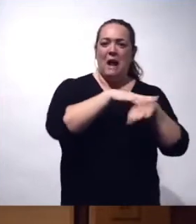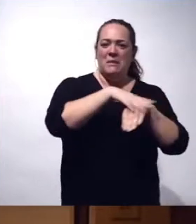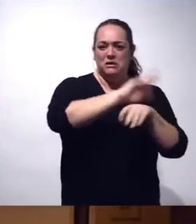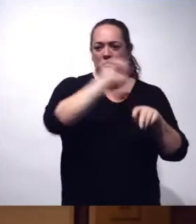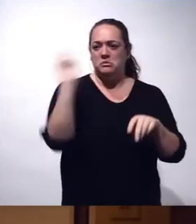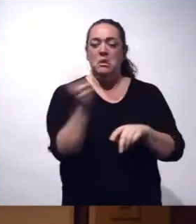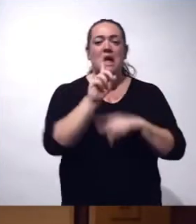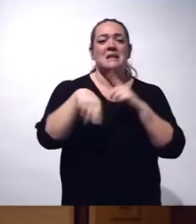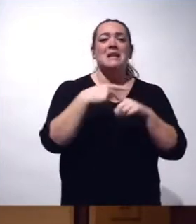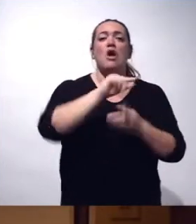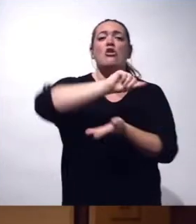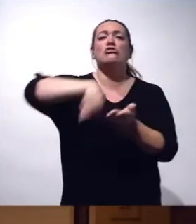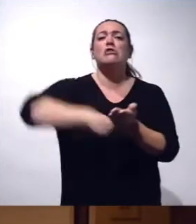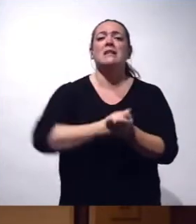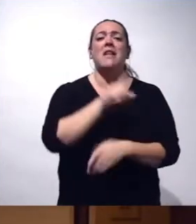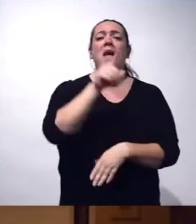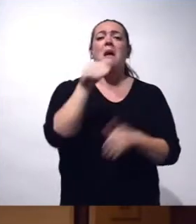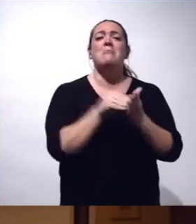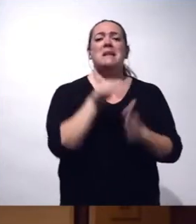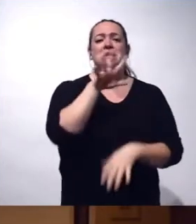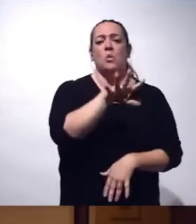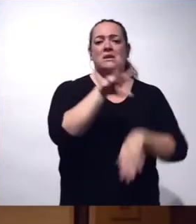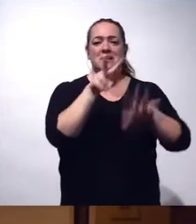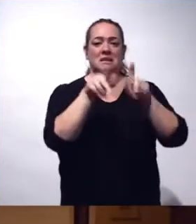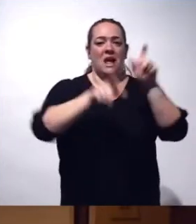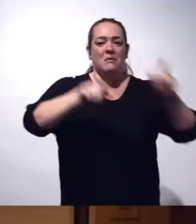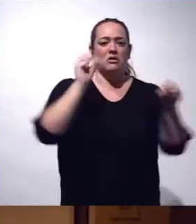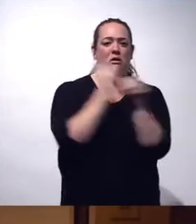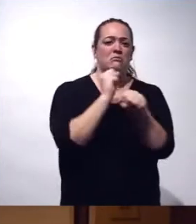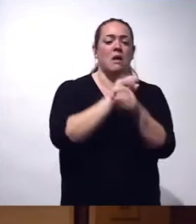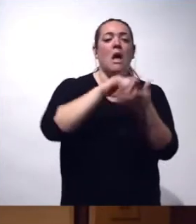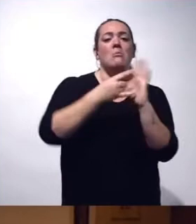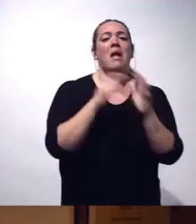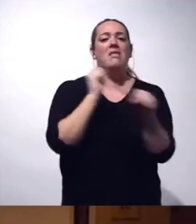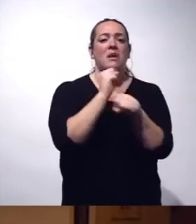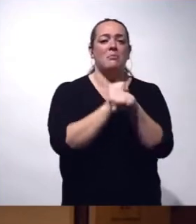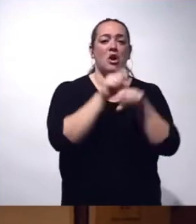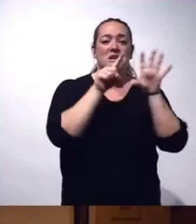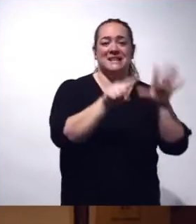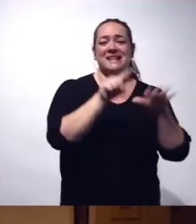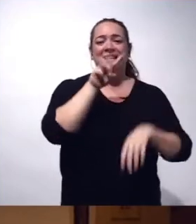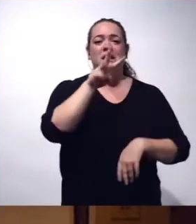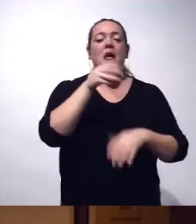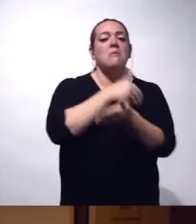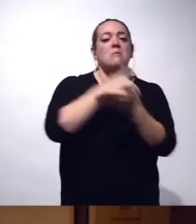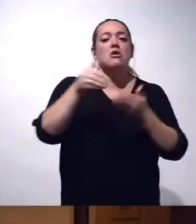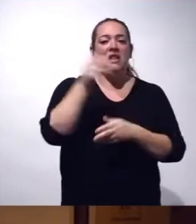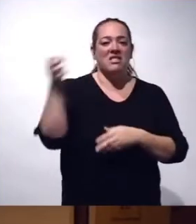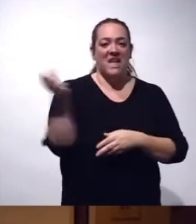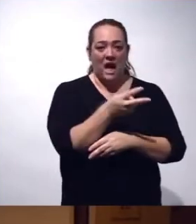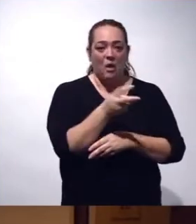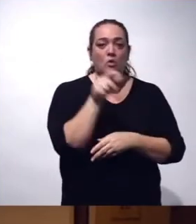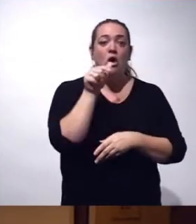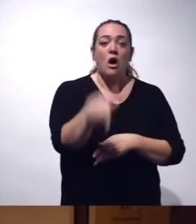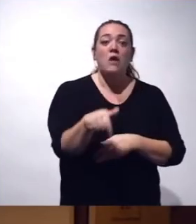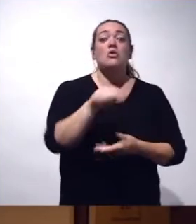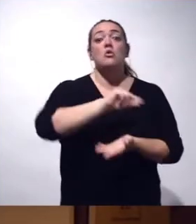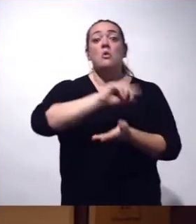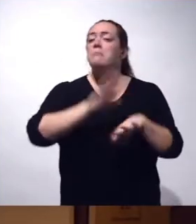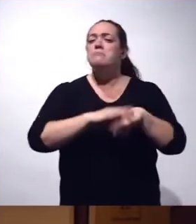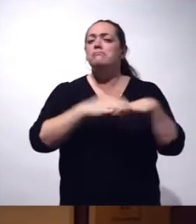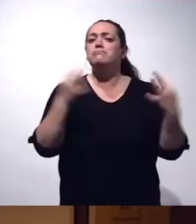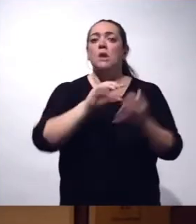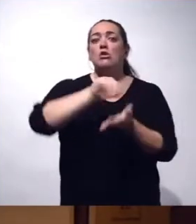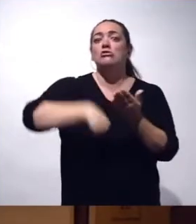contratadas y trabajando 1.057 personas de ese plan de empleo de 63 millones de euros que va a contratar